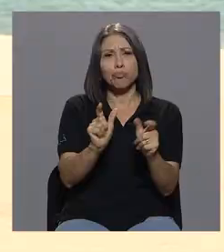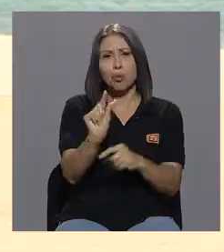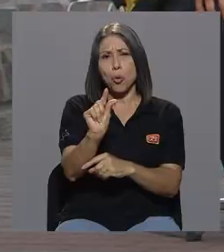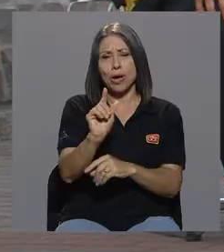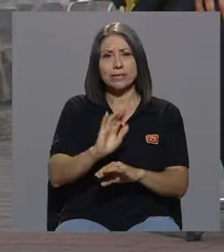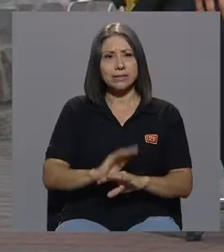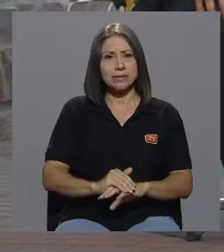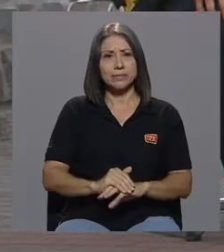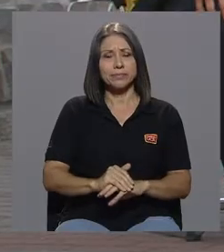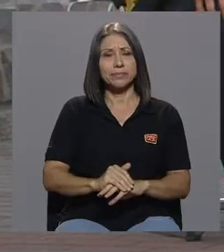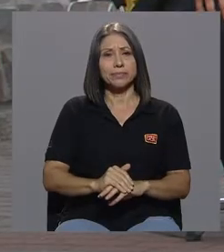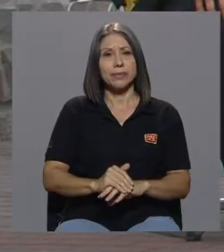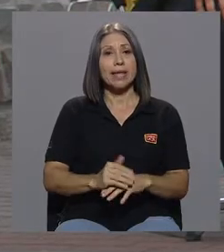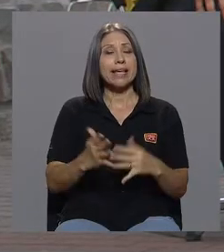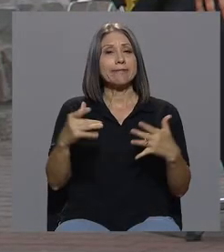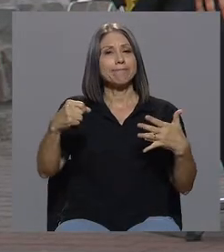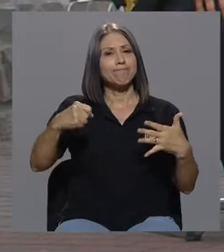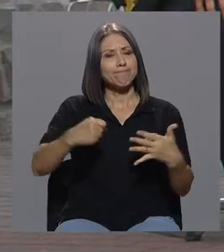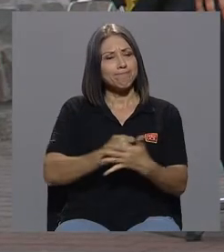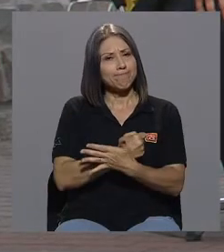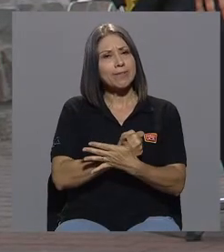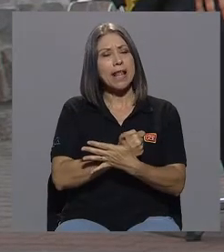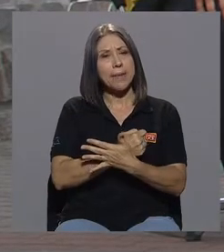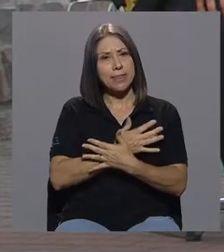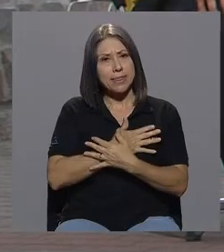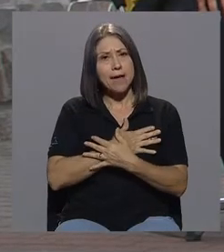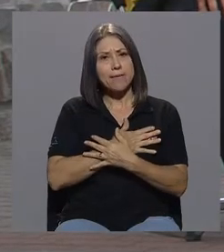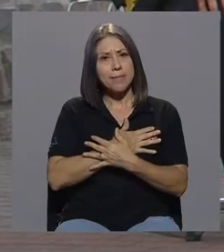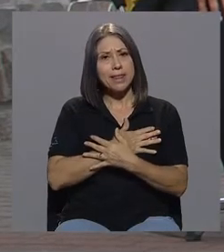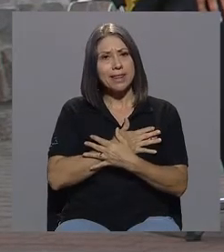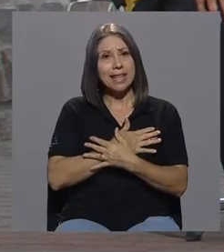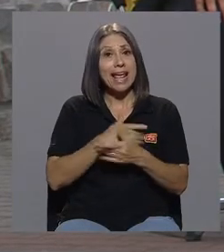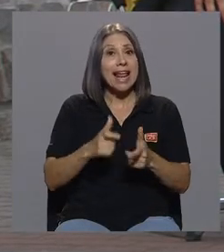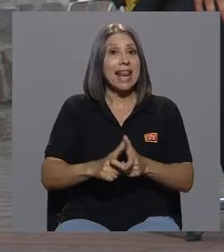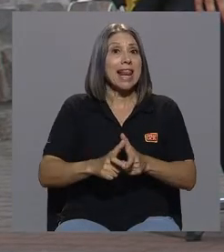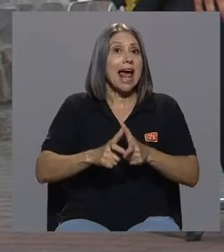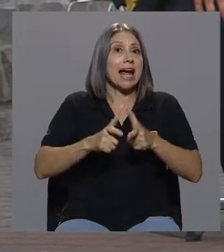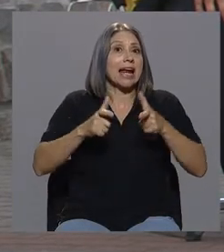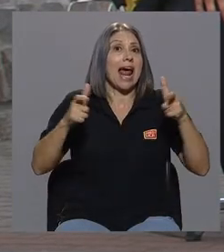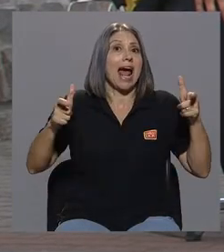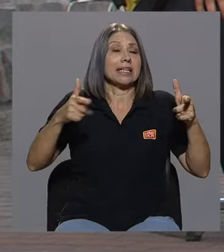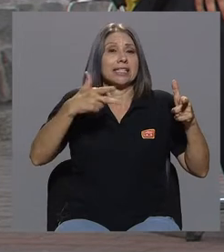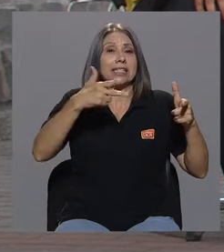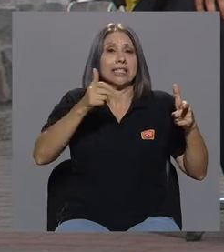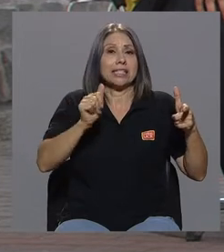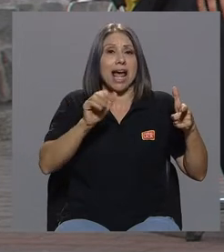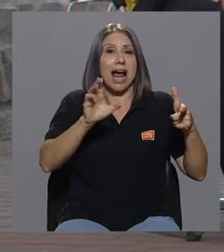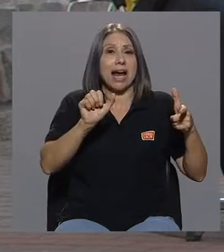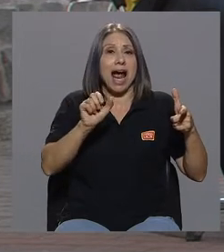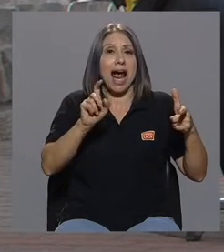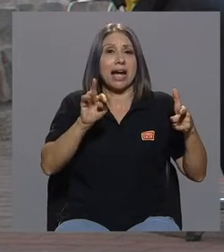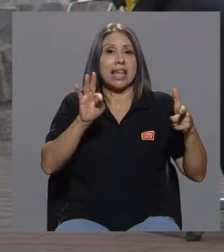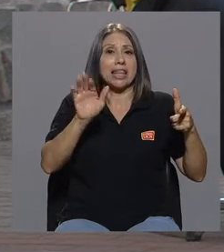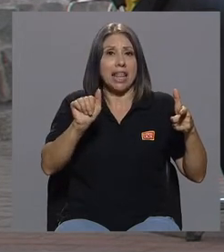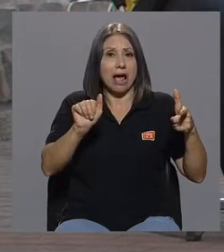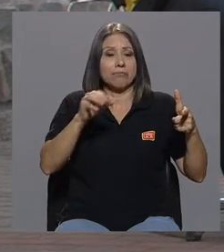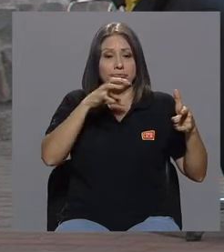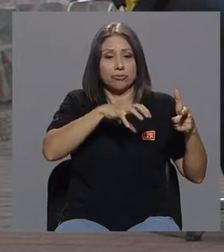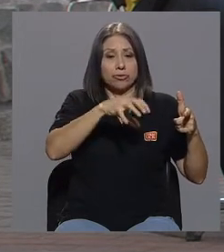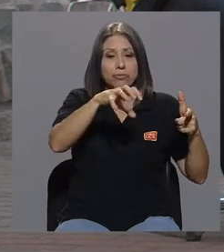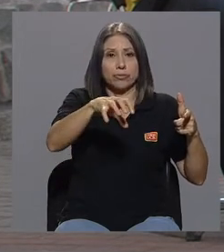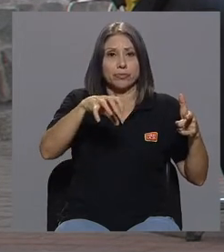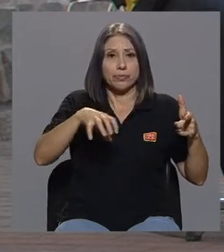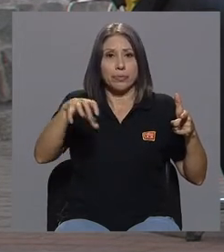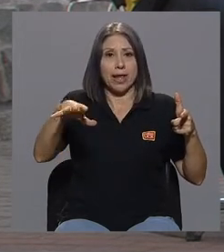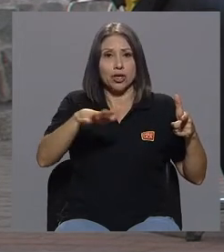pocas, y lamentablemente la gran Chacarita que comprende varios, por así decirlo, distritos, que